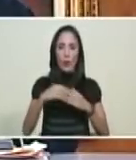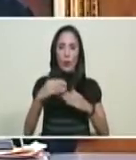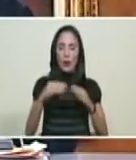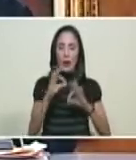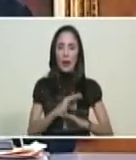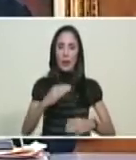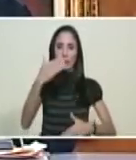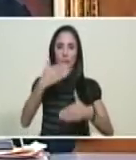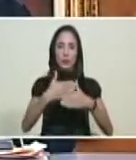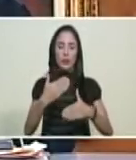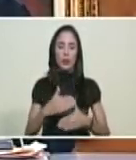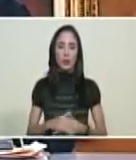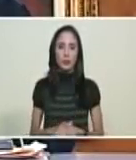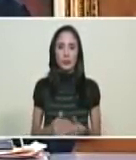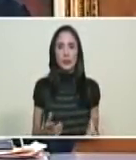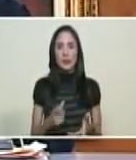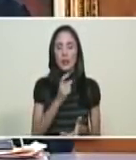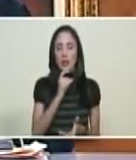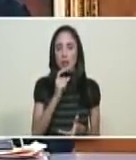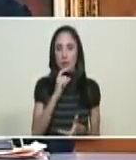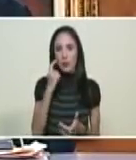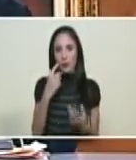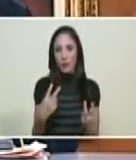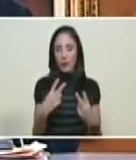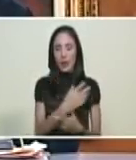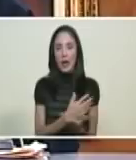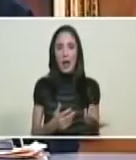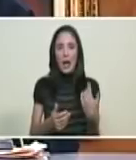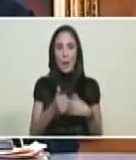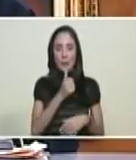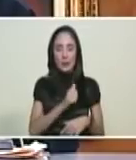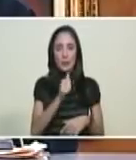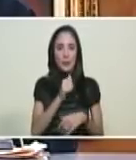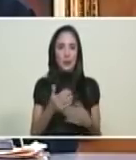Es difícil ver a un país en el mundo que pueda aguantar algo así.